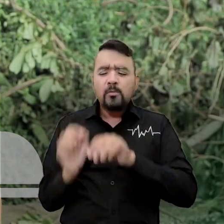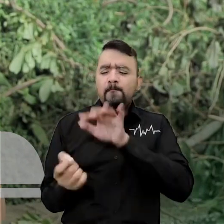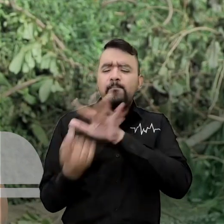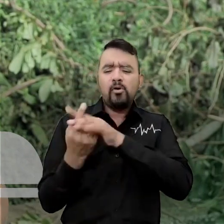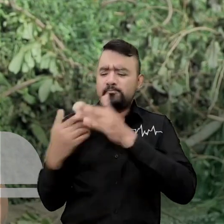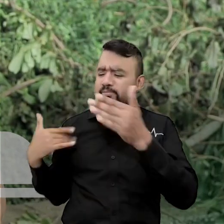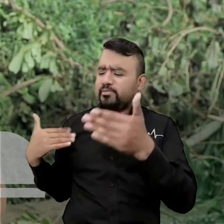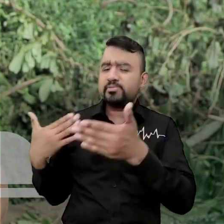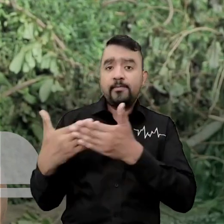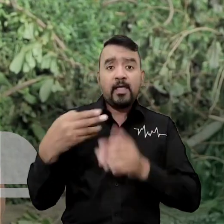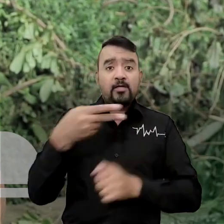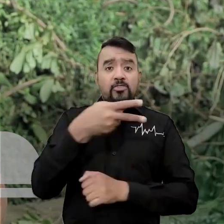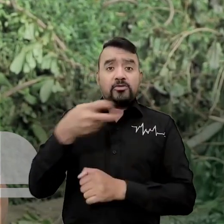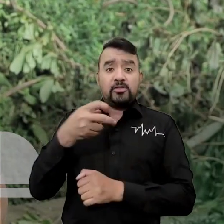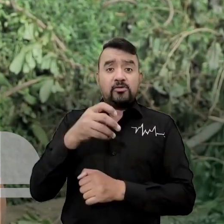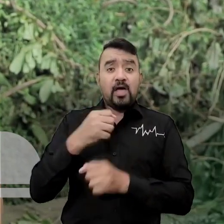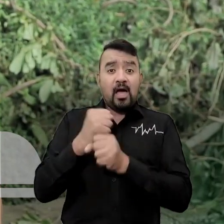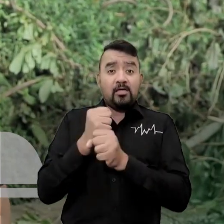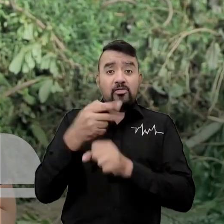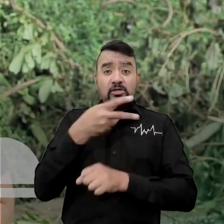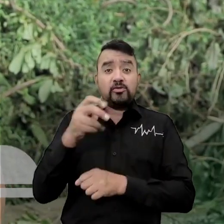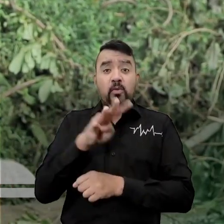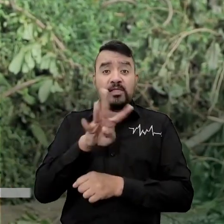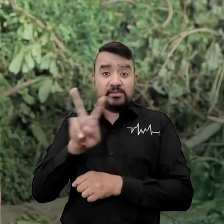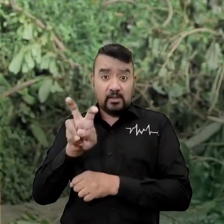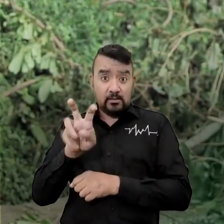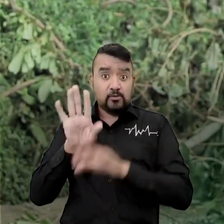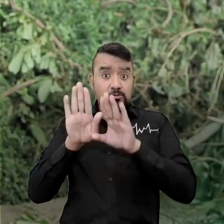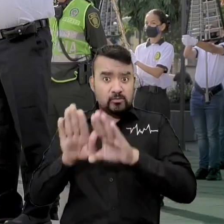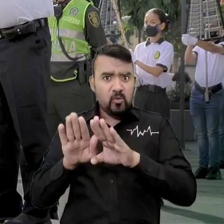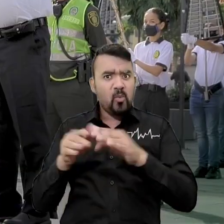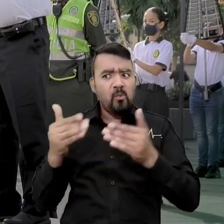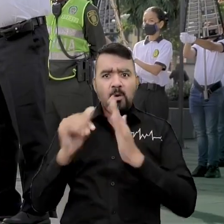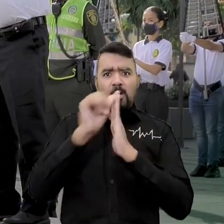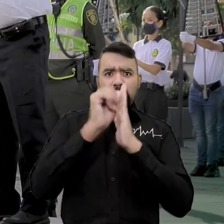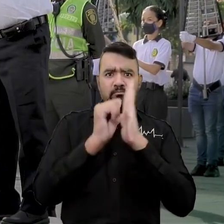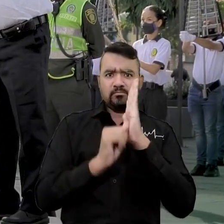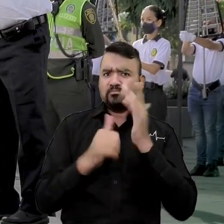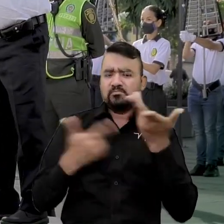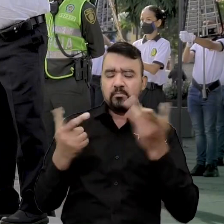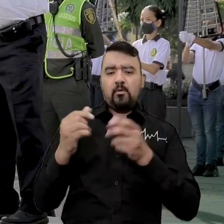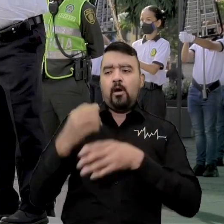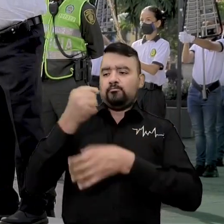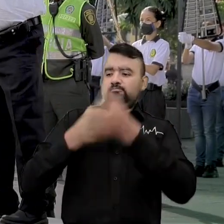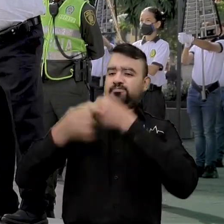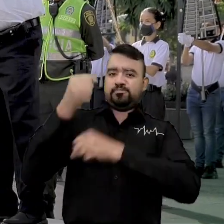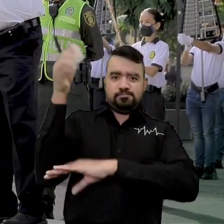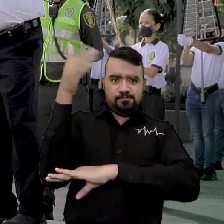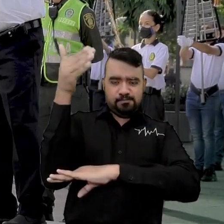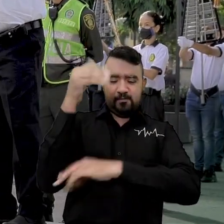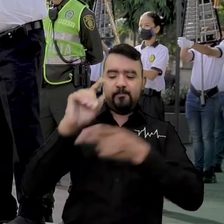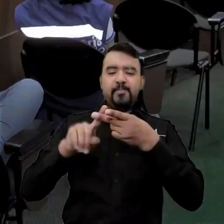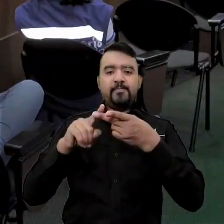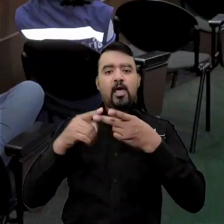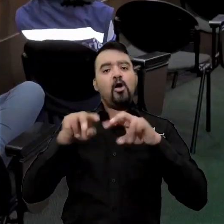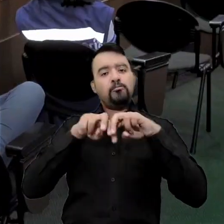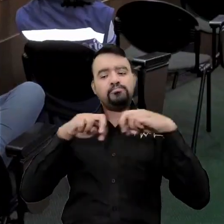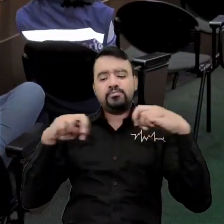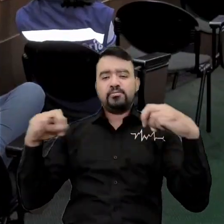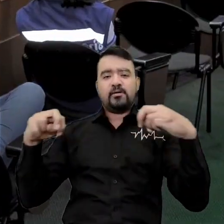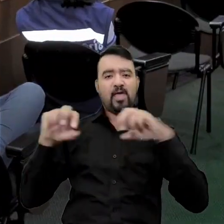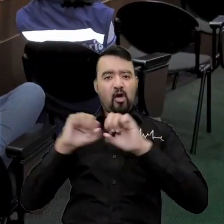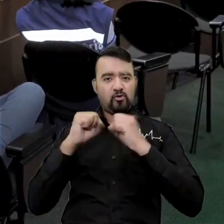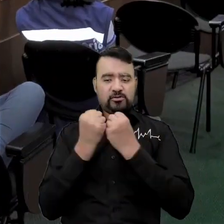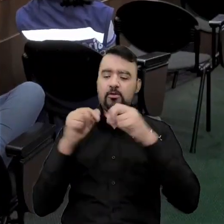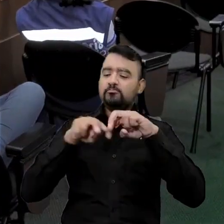247 años vamos a tener una agenda que va a ser izada de bandera, sesión plenaria ordinaria donde